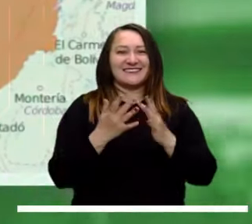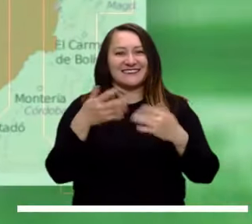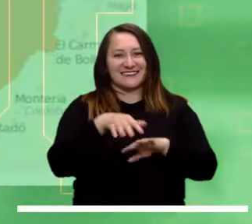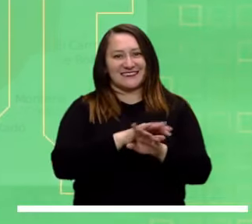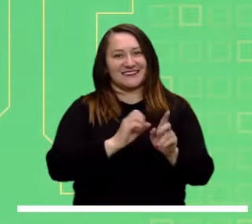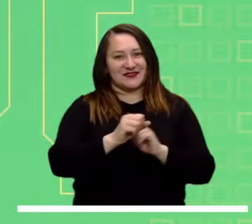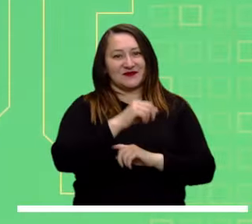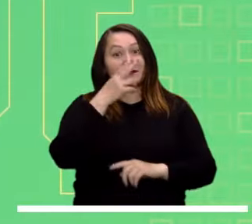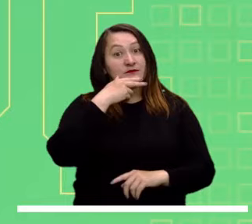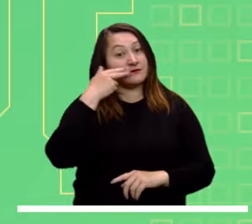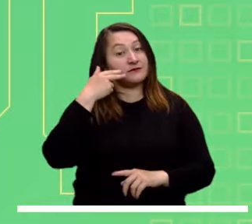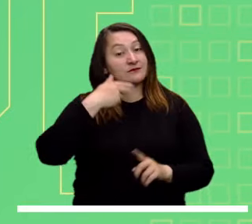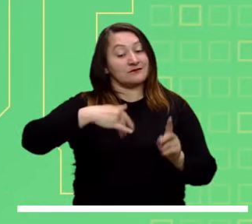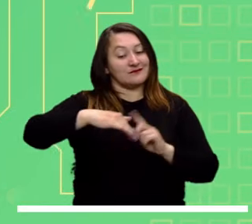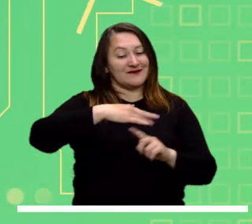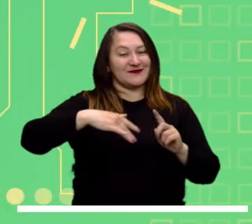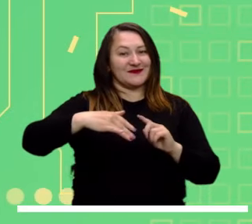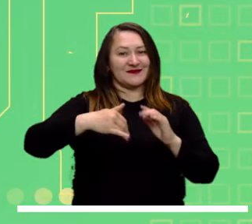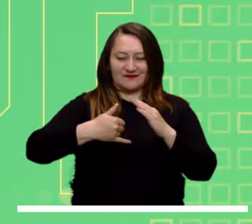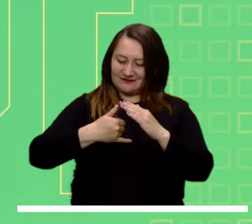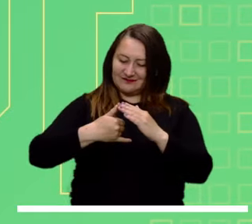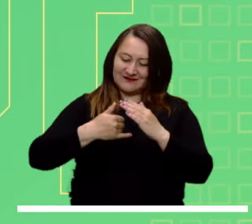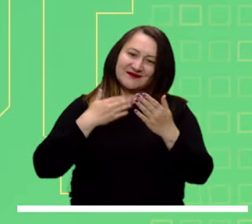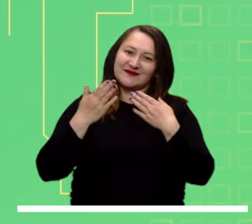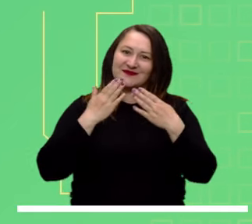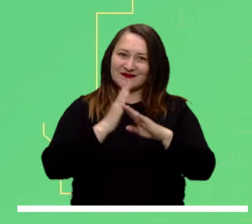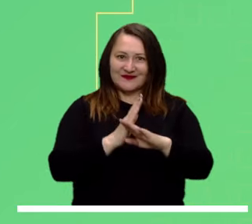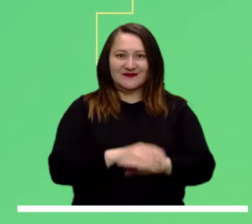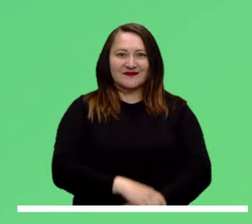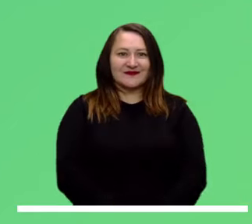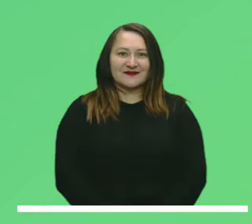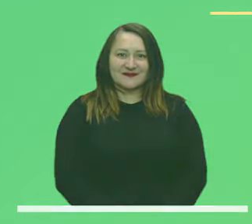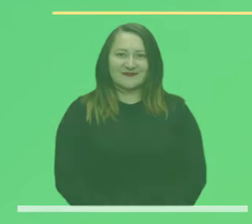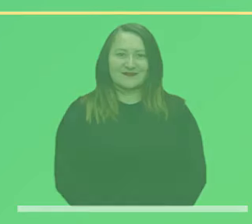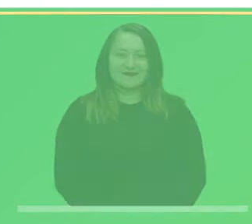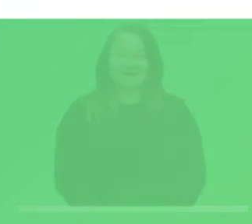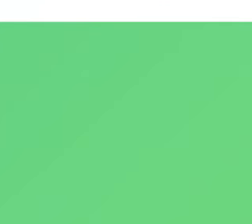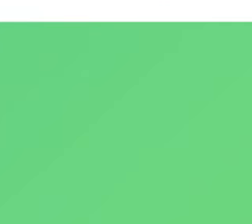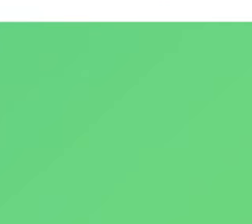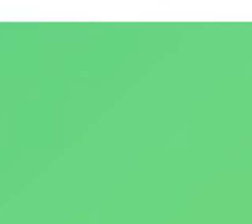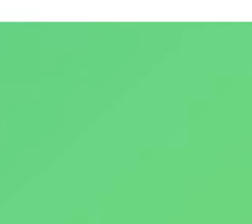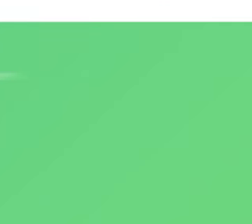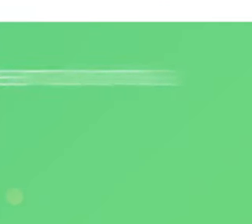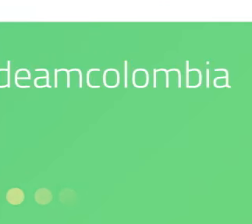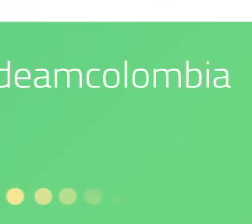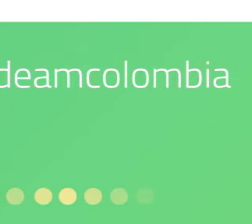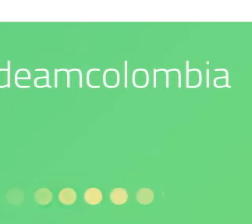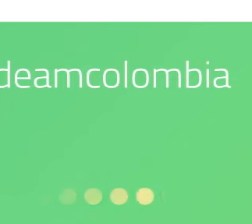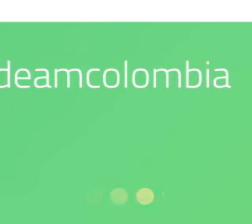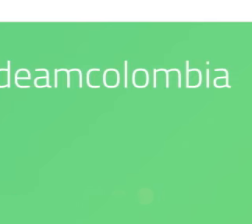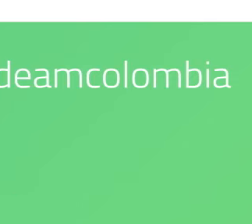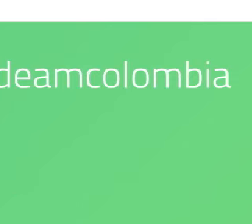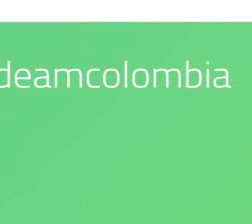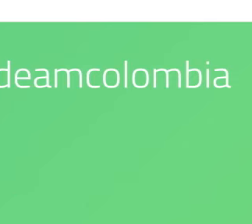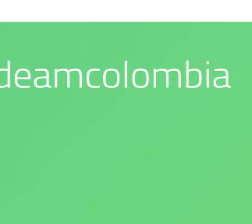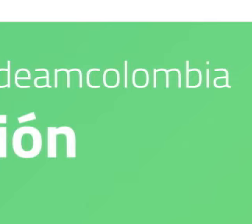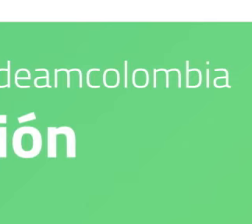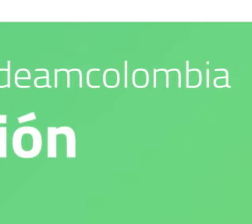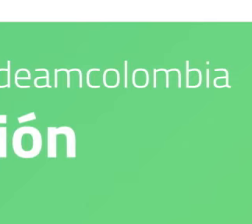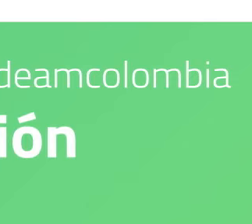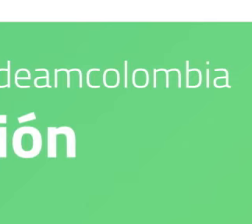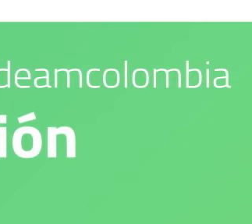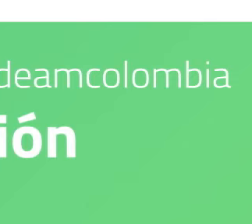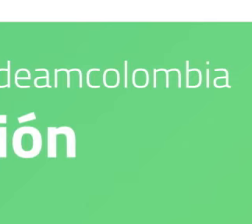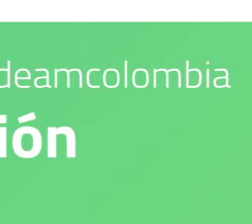colombiano. Síguenos en nuestras redes sociales. Nuestro compromiso es con el medio ambiente. IDEAM es